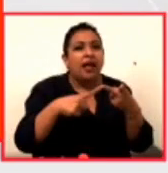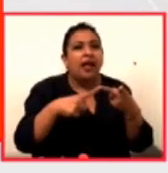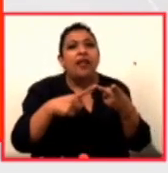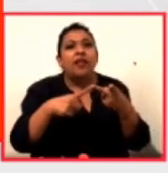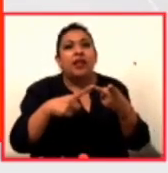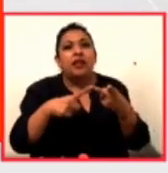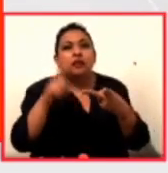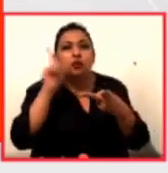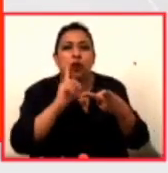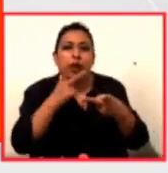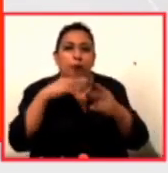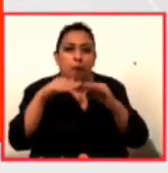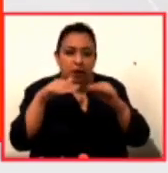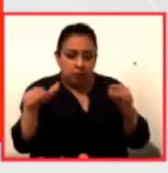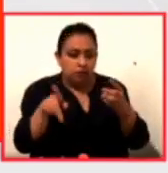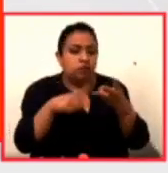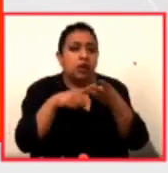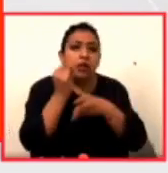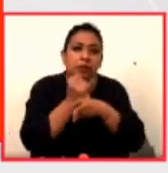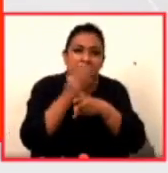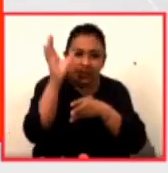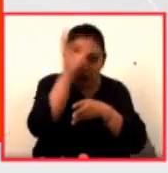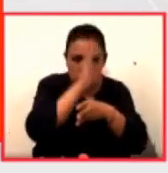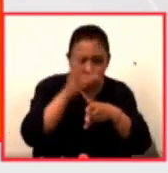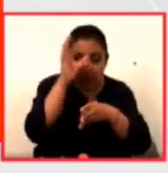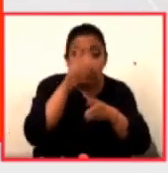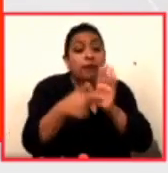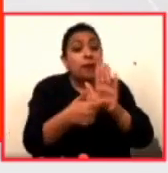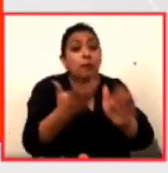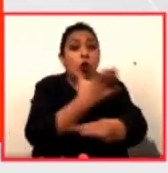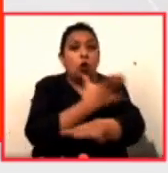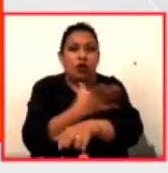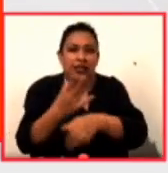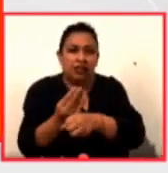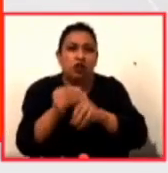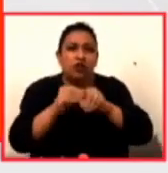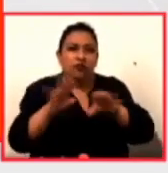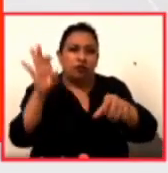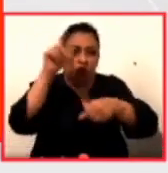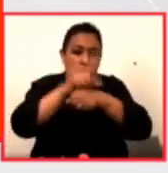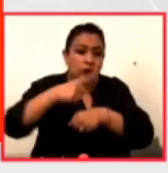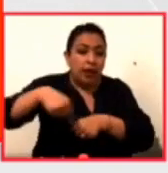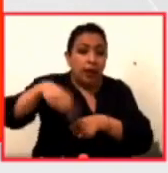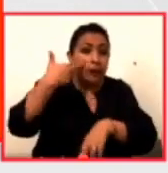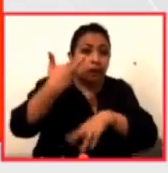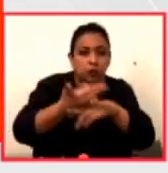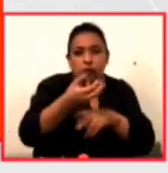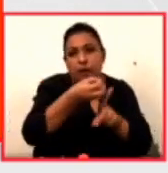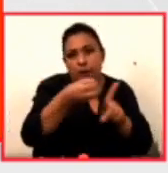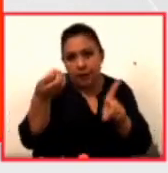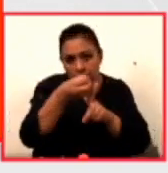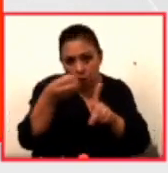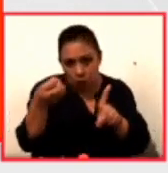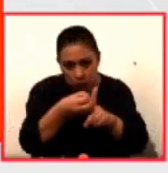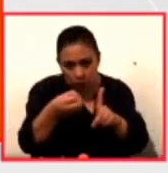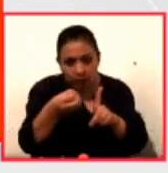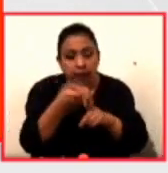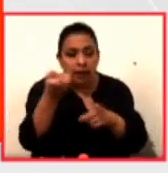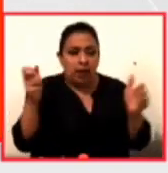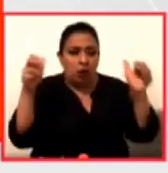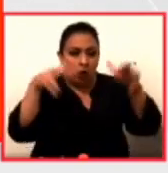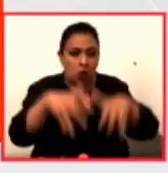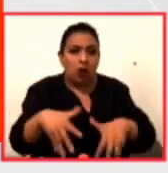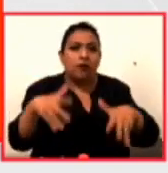de la investigación científica y por supuesto la coordinación de difusión cultural, que somos los organizadores de este encuentro.